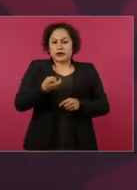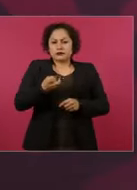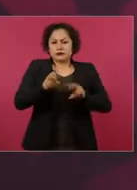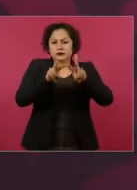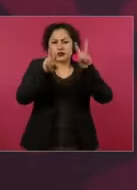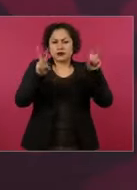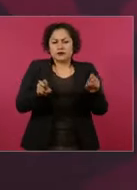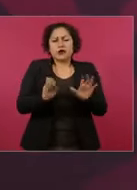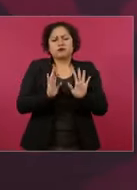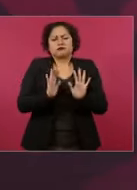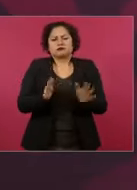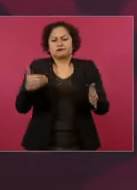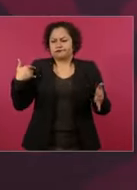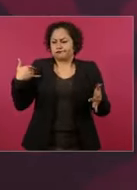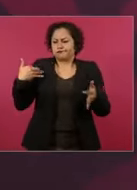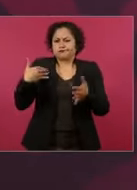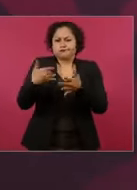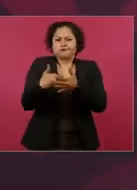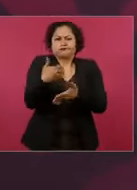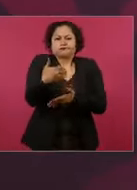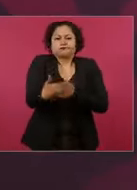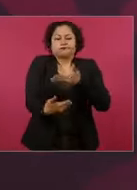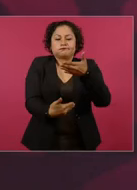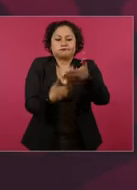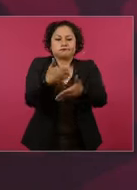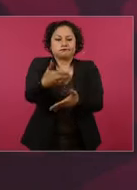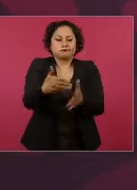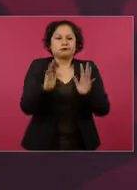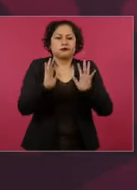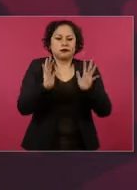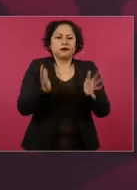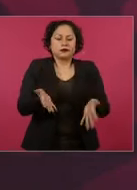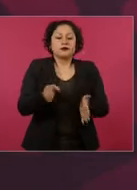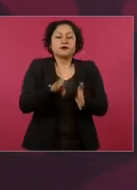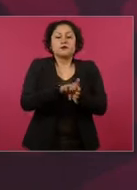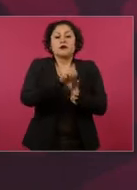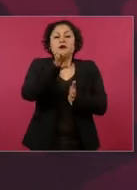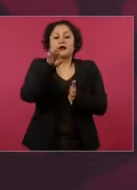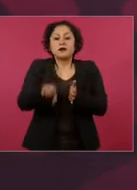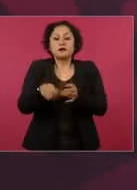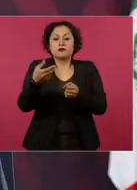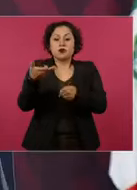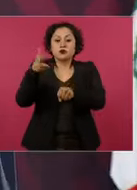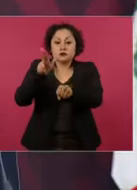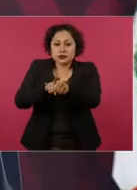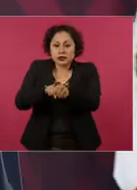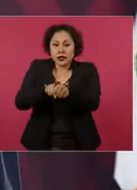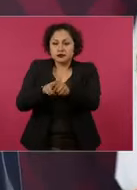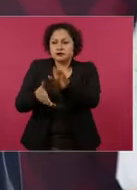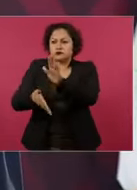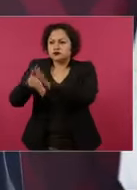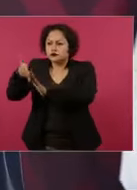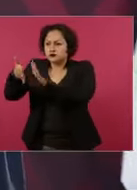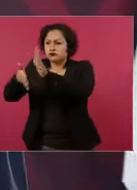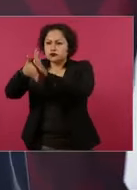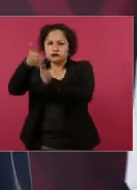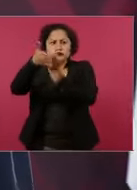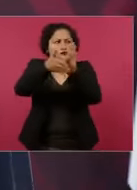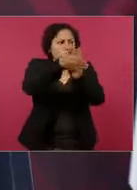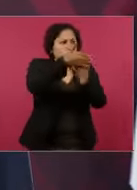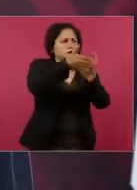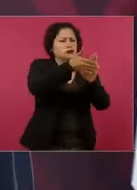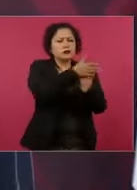se están construyendo muchos hospitales, están terminando